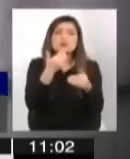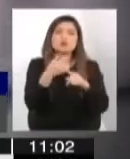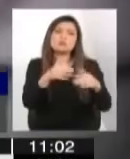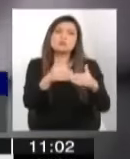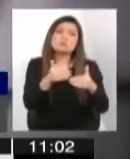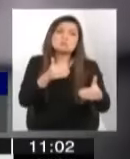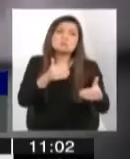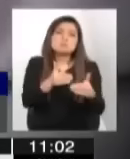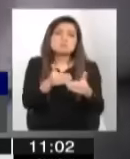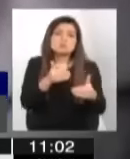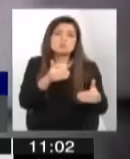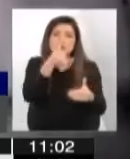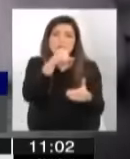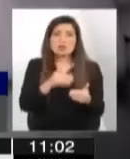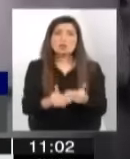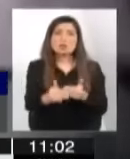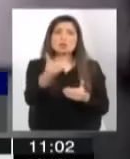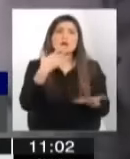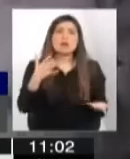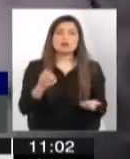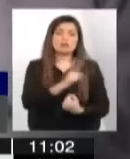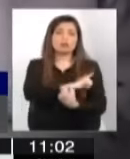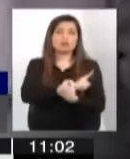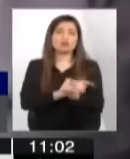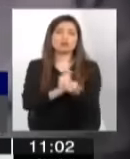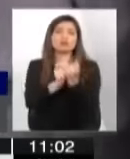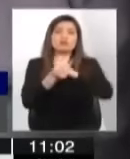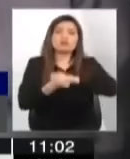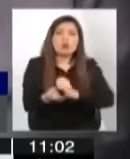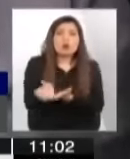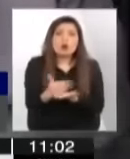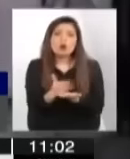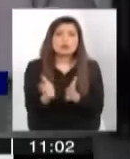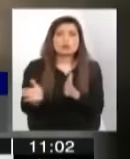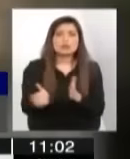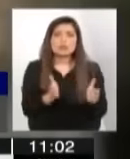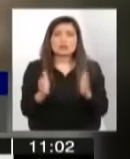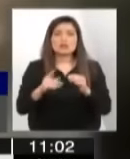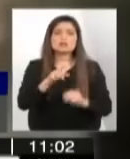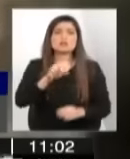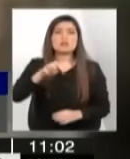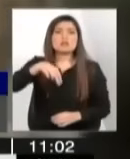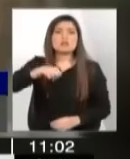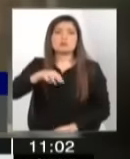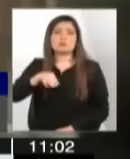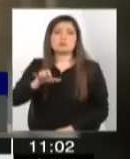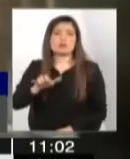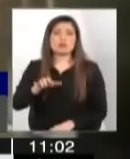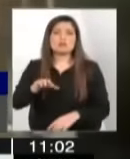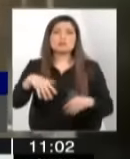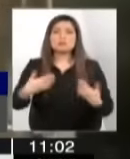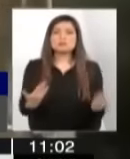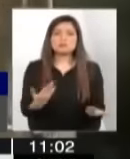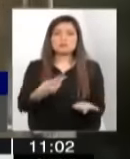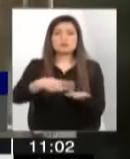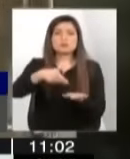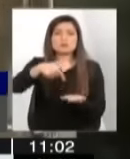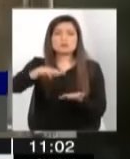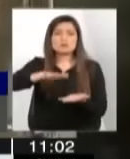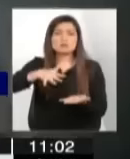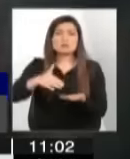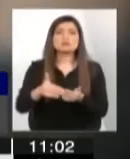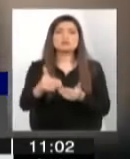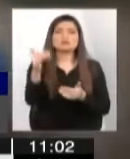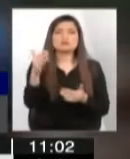a fortalecer y reorganizar el Sename. Se anunció que en el presupuesto 2017 se contemplaría un reforzamiento de más de 16